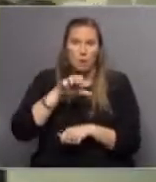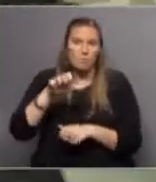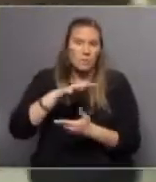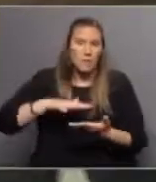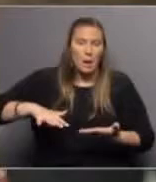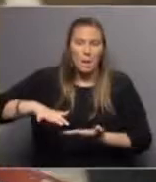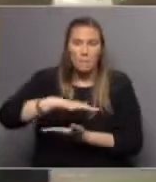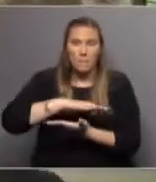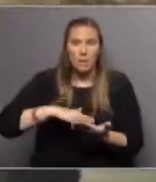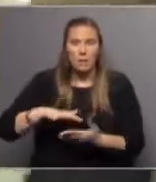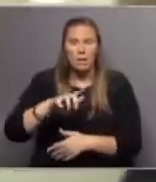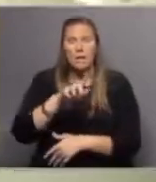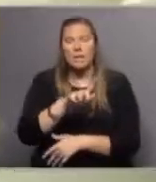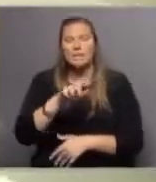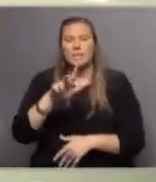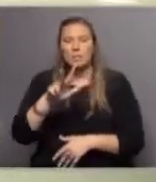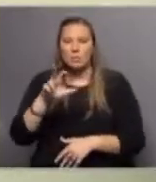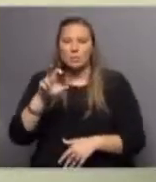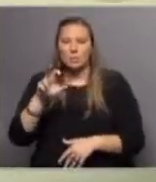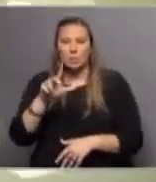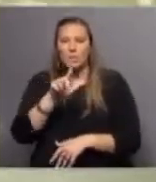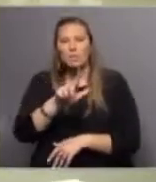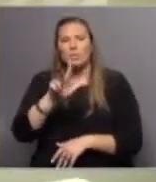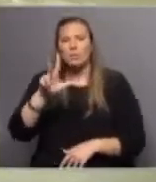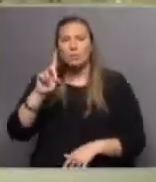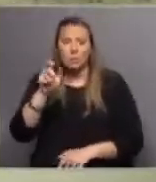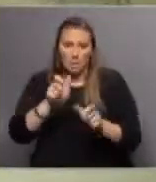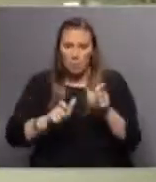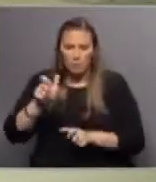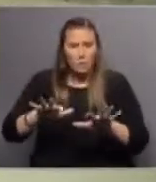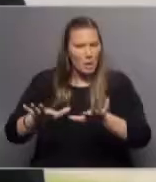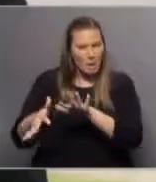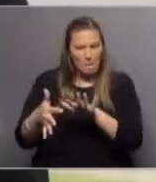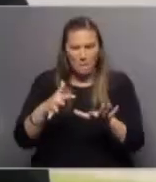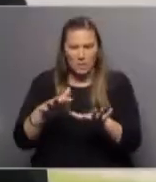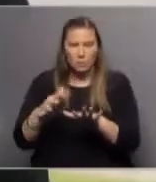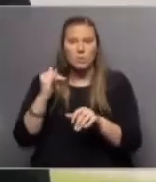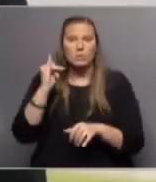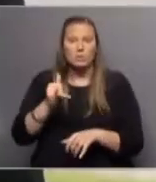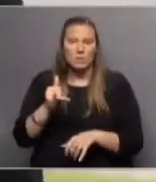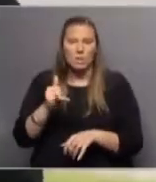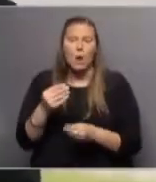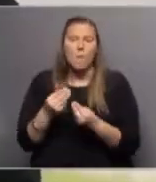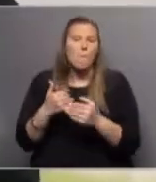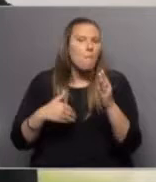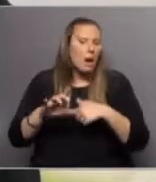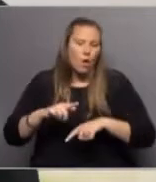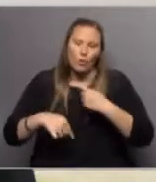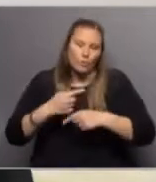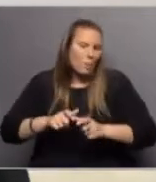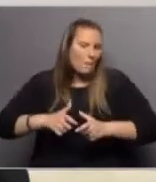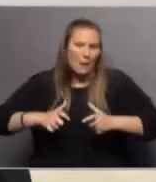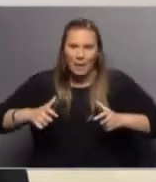parque debe rondar los 780 personas aproximadamente. Lo que sí tenemos es muchísimo más por crecer.